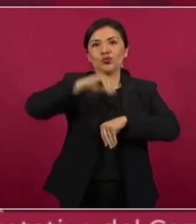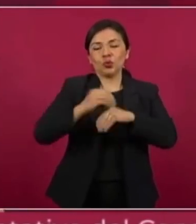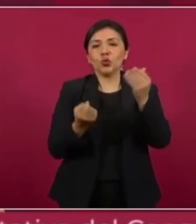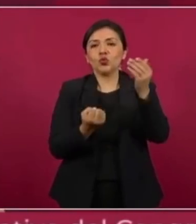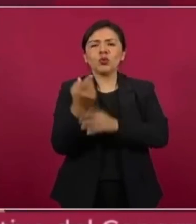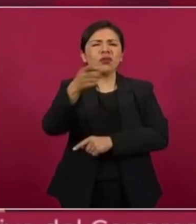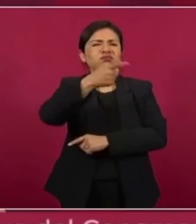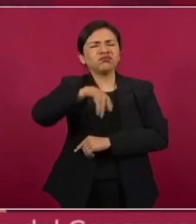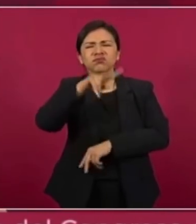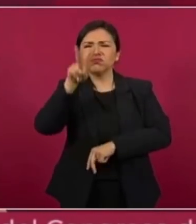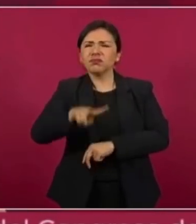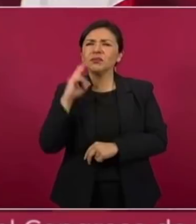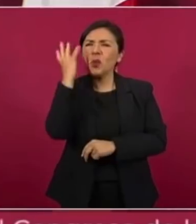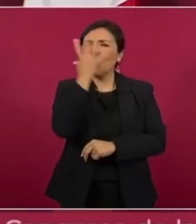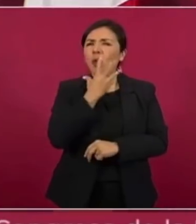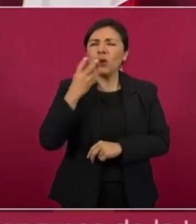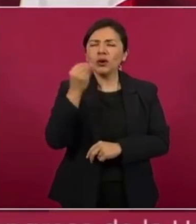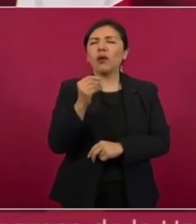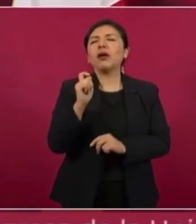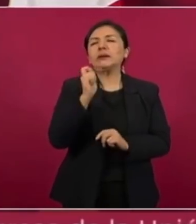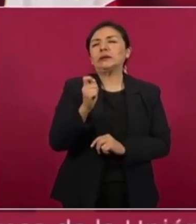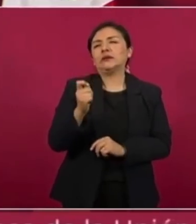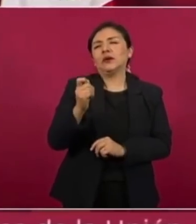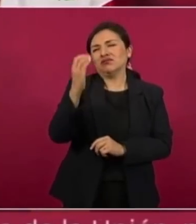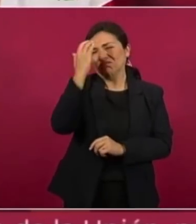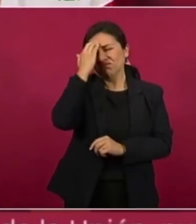paraíso, lo que era un